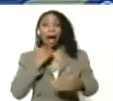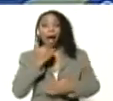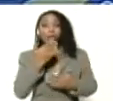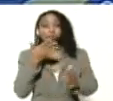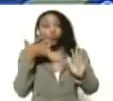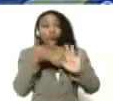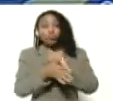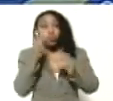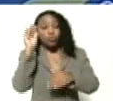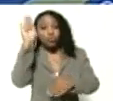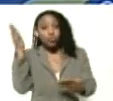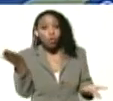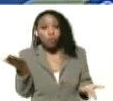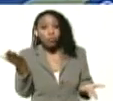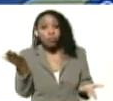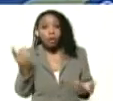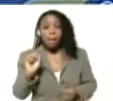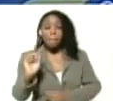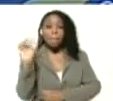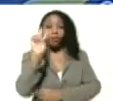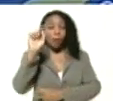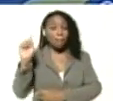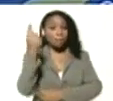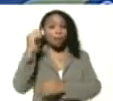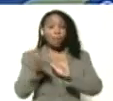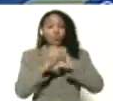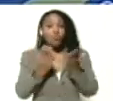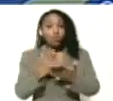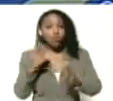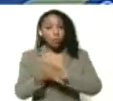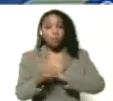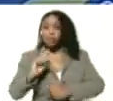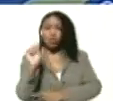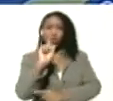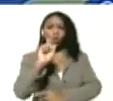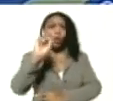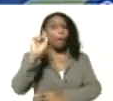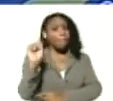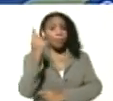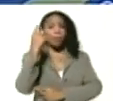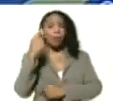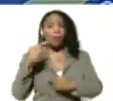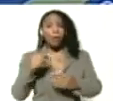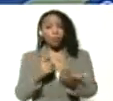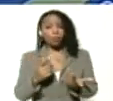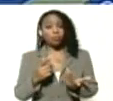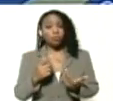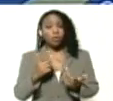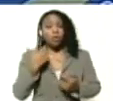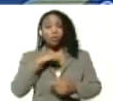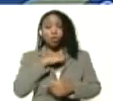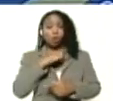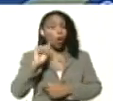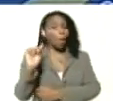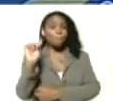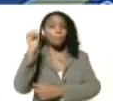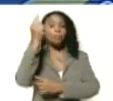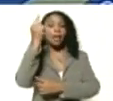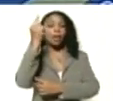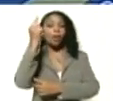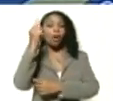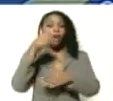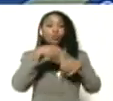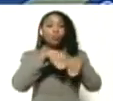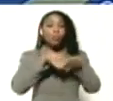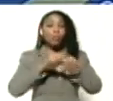del mundo. Si no fue el primero, Aristóbulo. Si no fuimos el primero, estuvimos entre los primeros en suspender